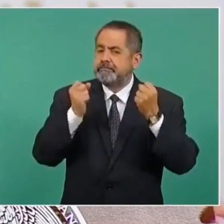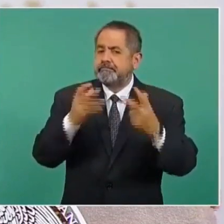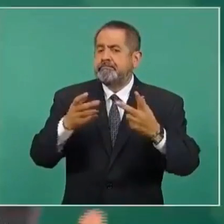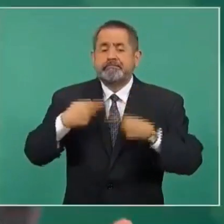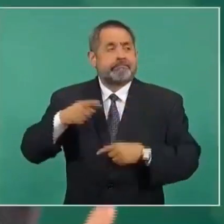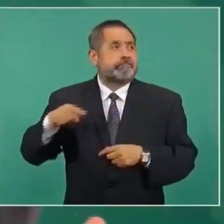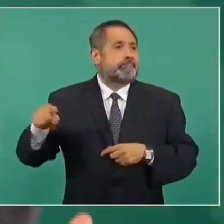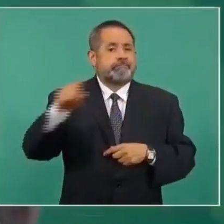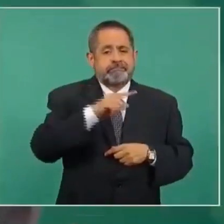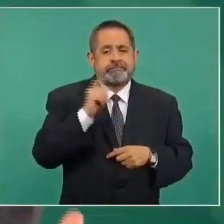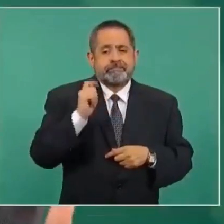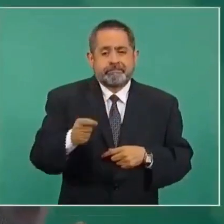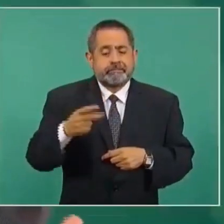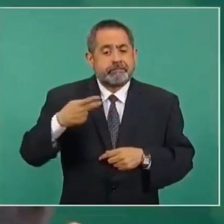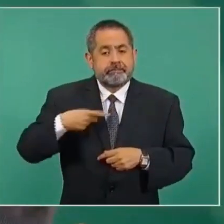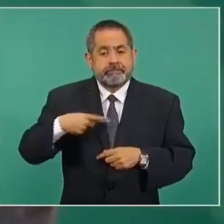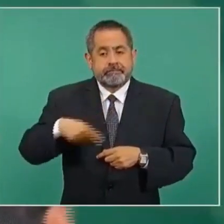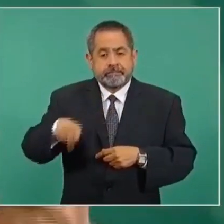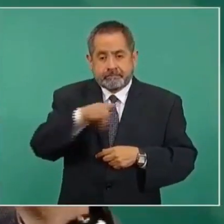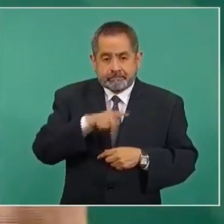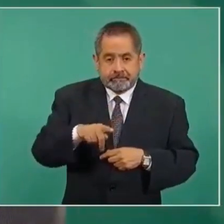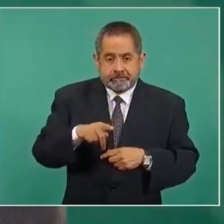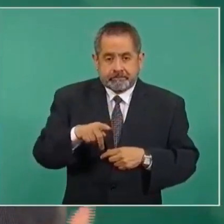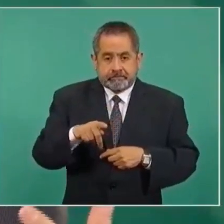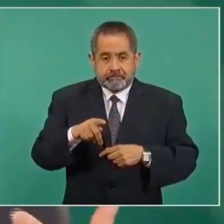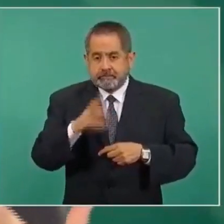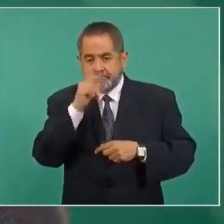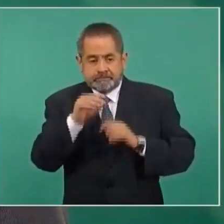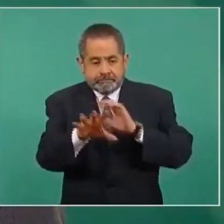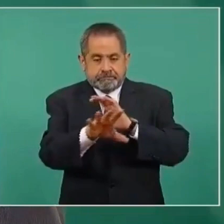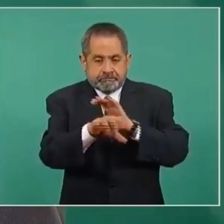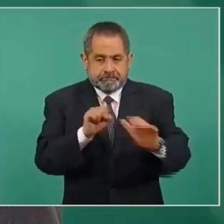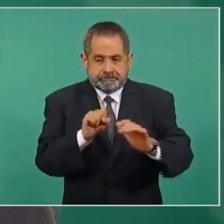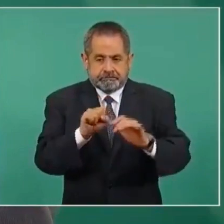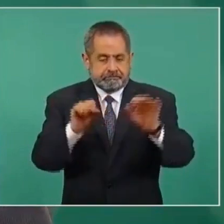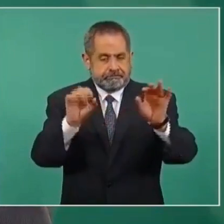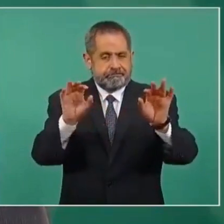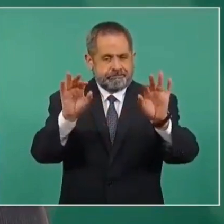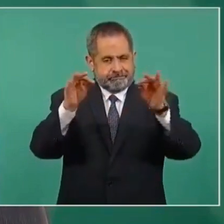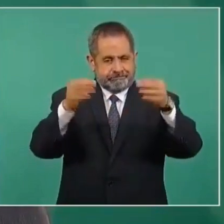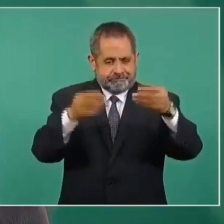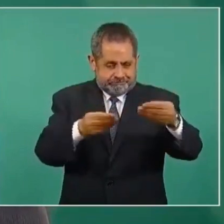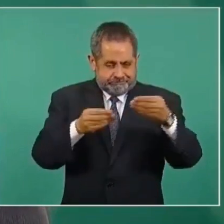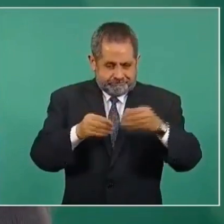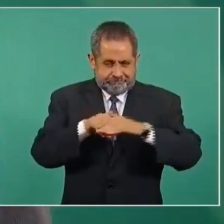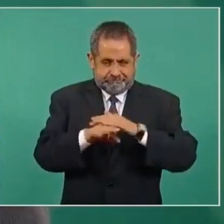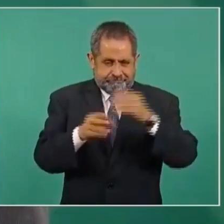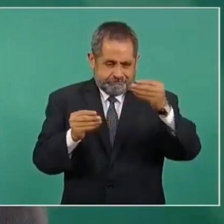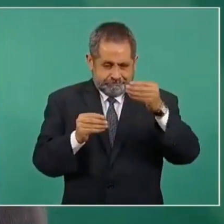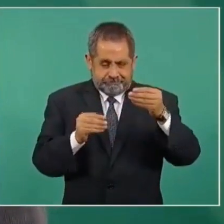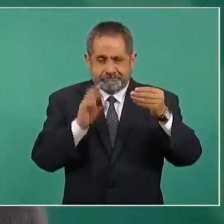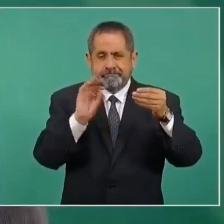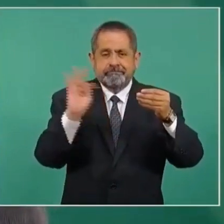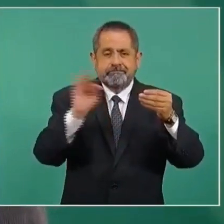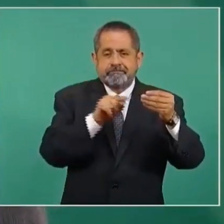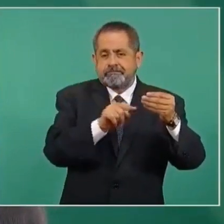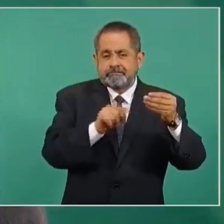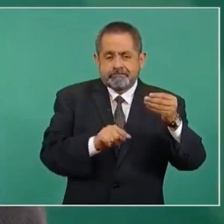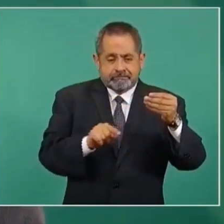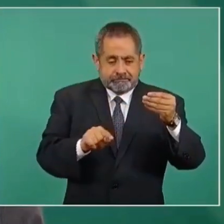cantidades es que las personas no sean capaces de obtener el certificado completo o que no venga la